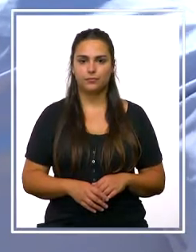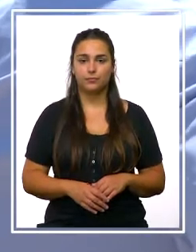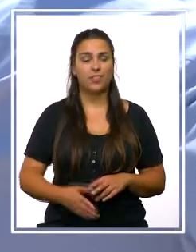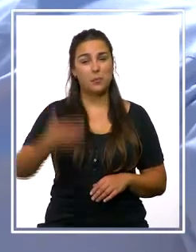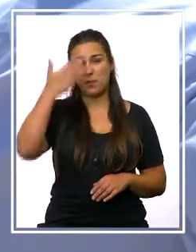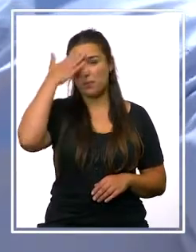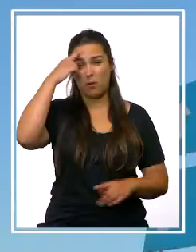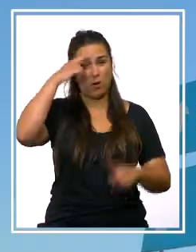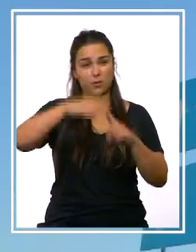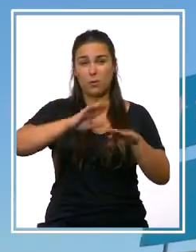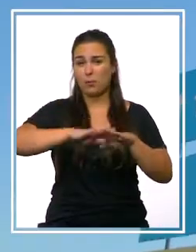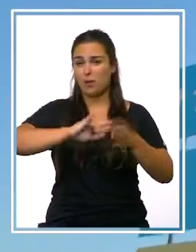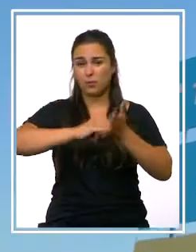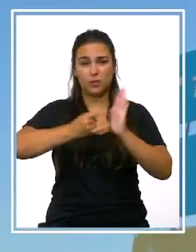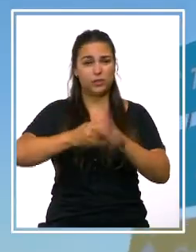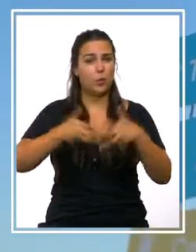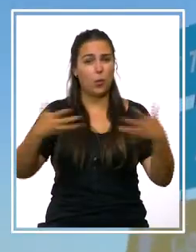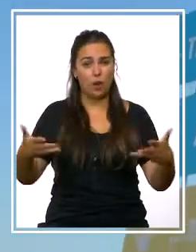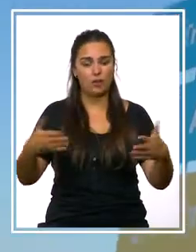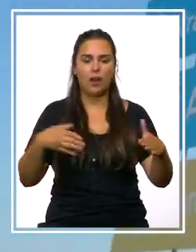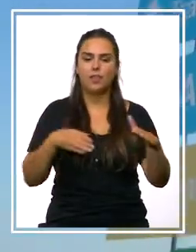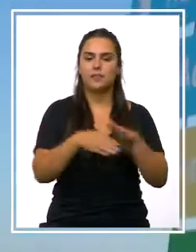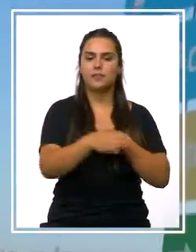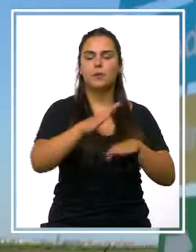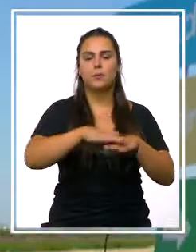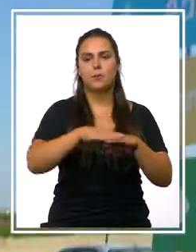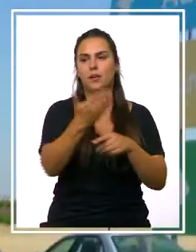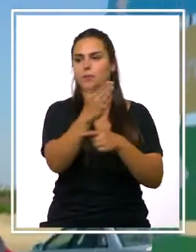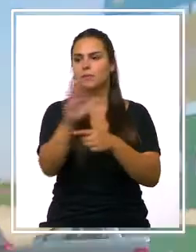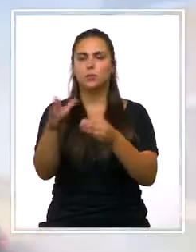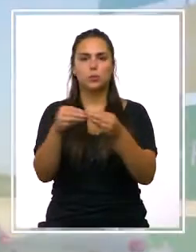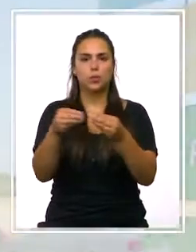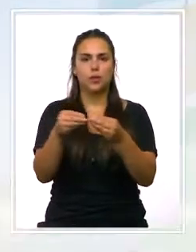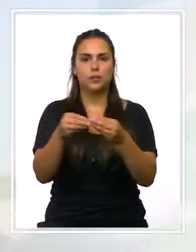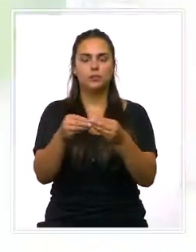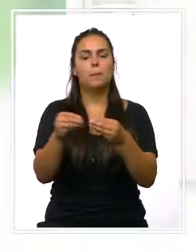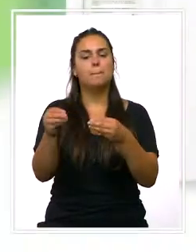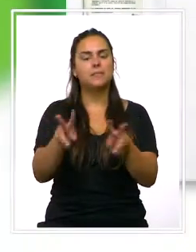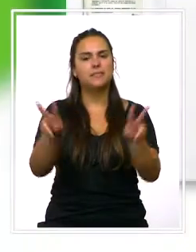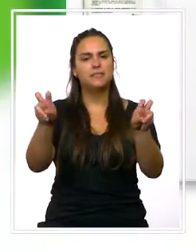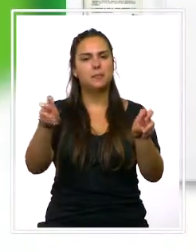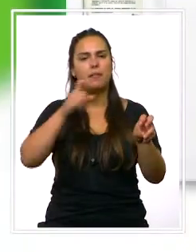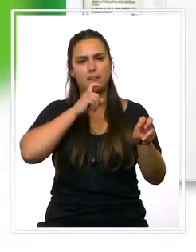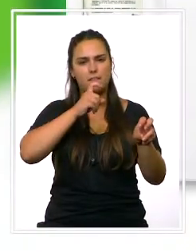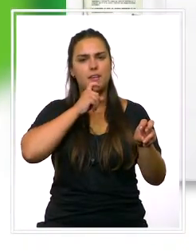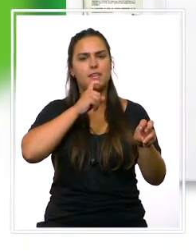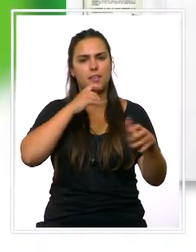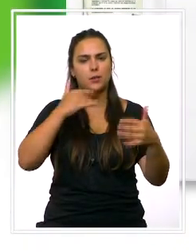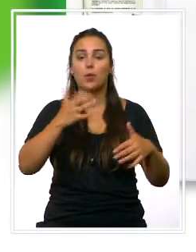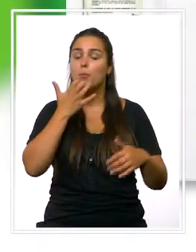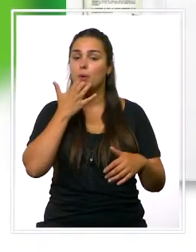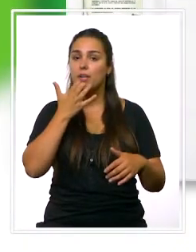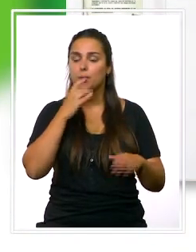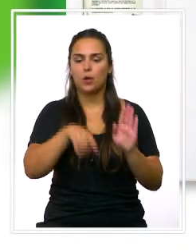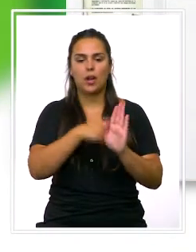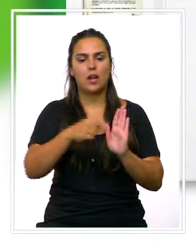Uno de los principales retos de este proyecto es hacer accesible a los representantes de los usuarios una materia tan compleja y ardua